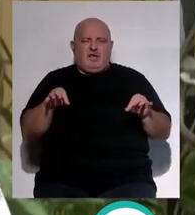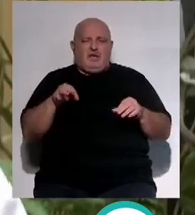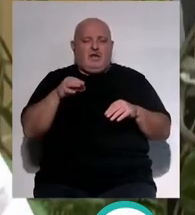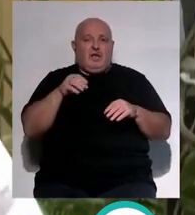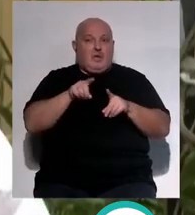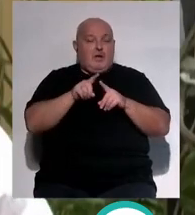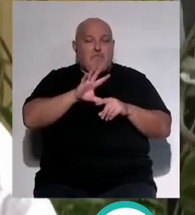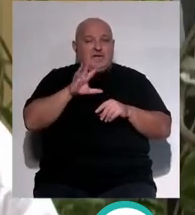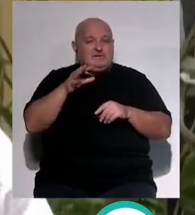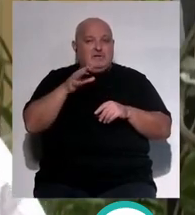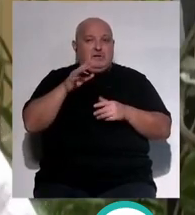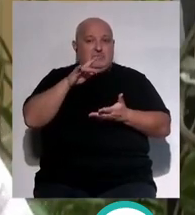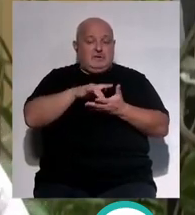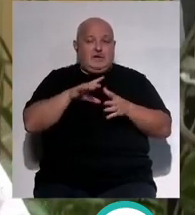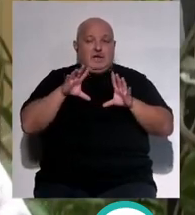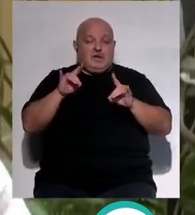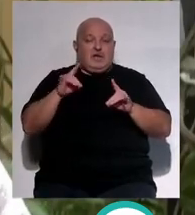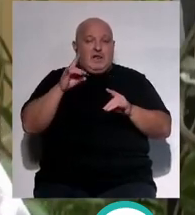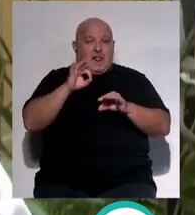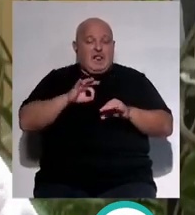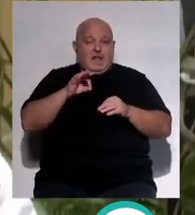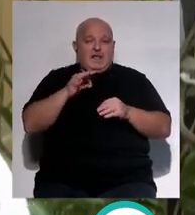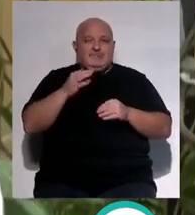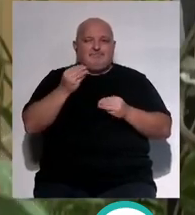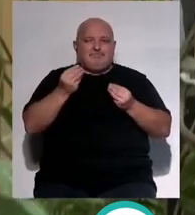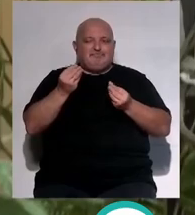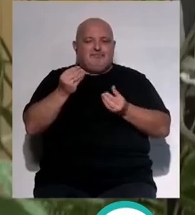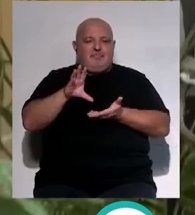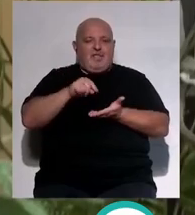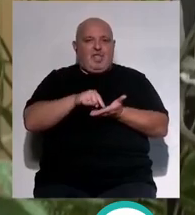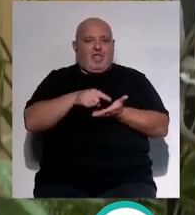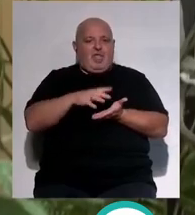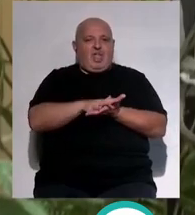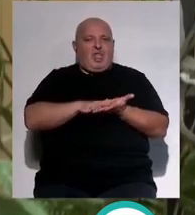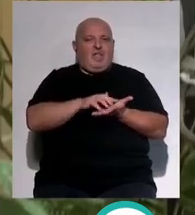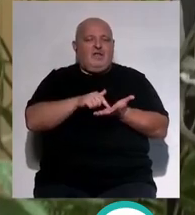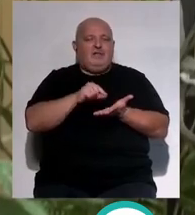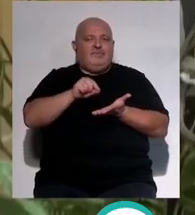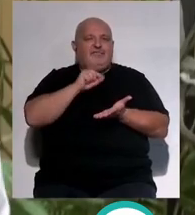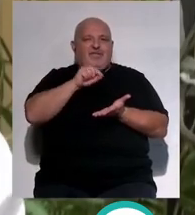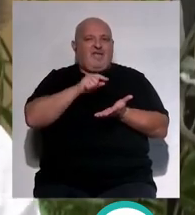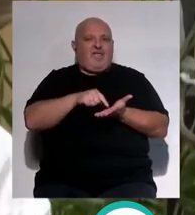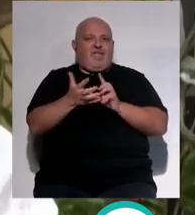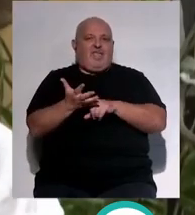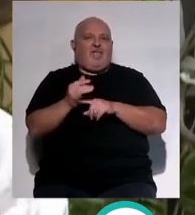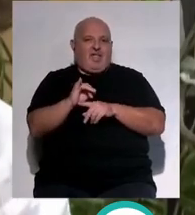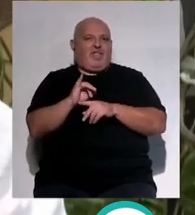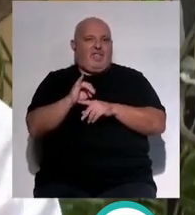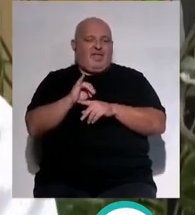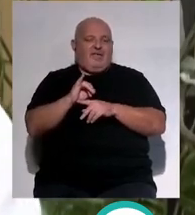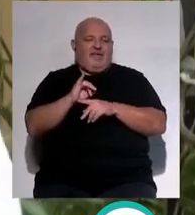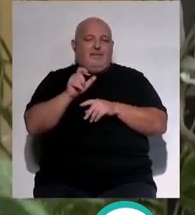de manos pero que es que cuando te tocas sin darte cuenta secreciones te llevas en las manos multitud de gérmenes que cuando tocas a